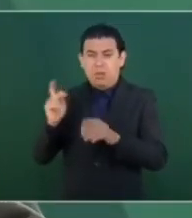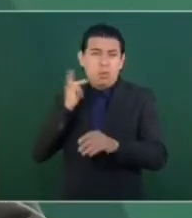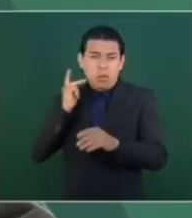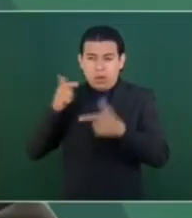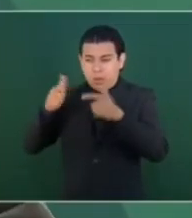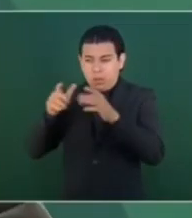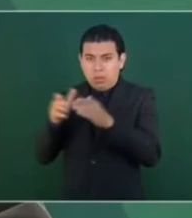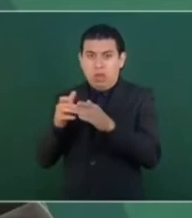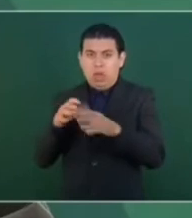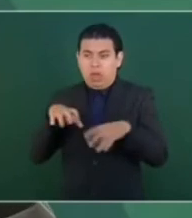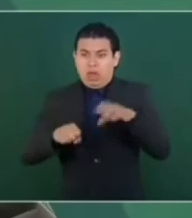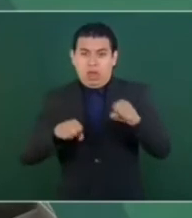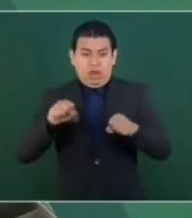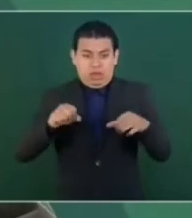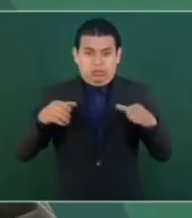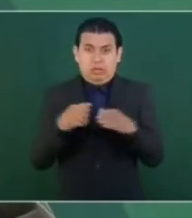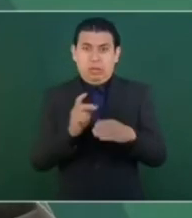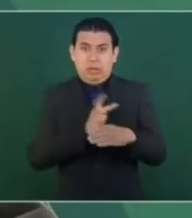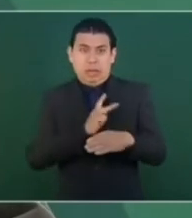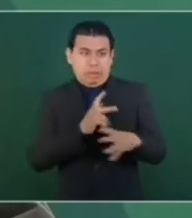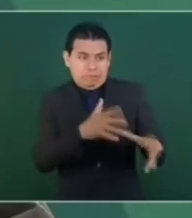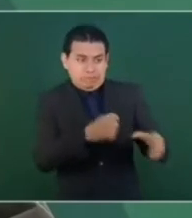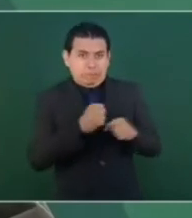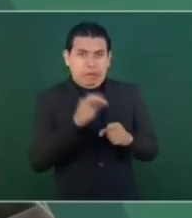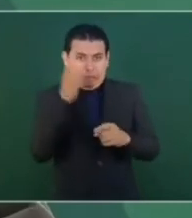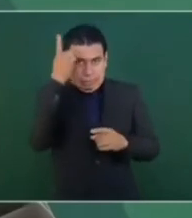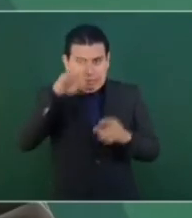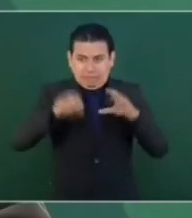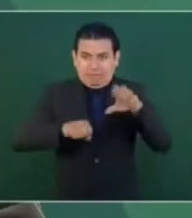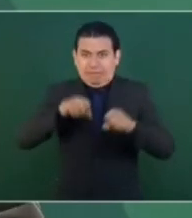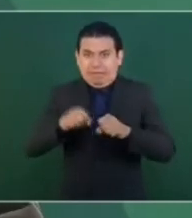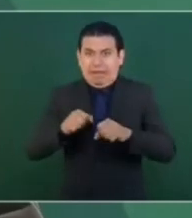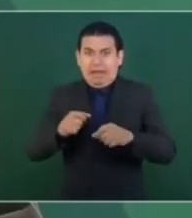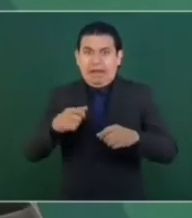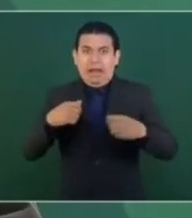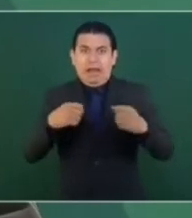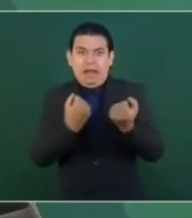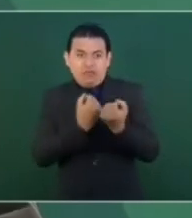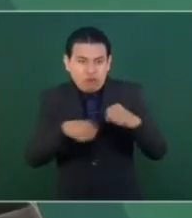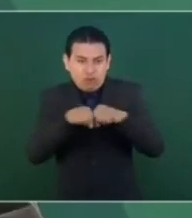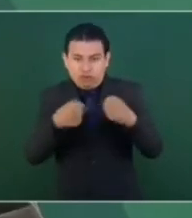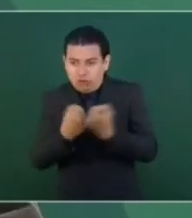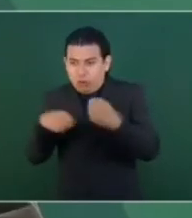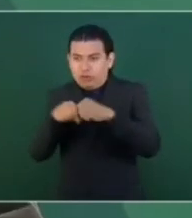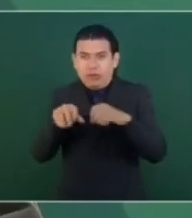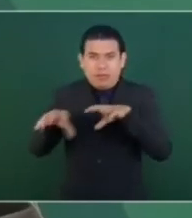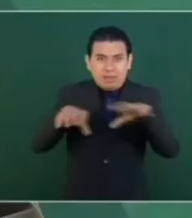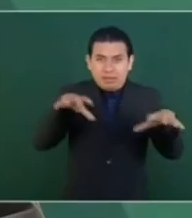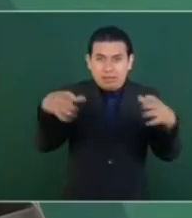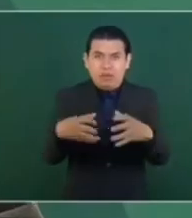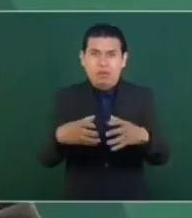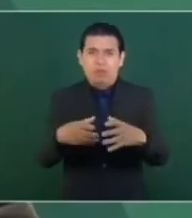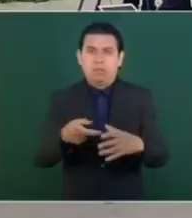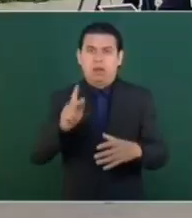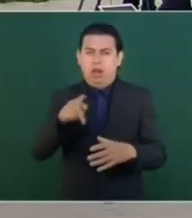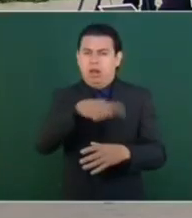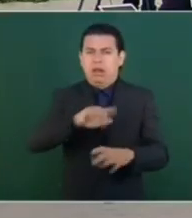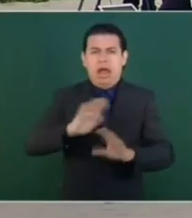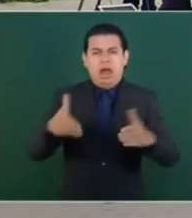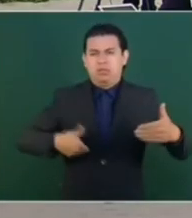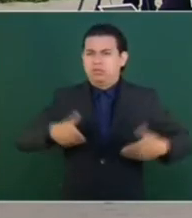Y están muy molestos, porque ya son otras